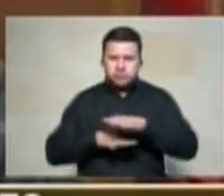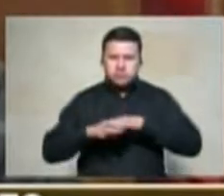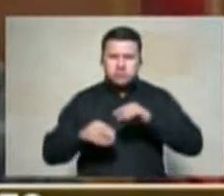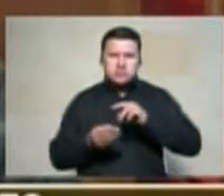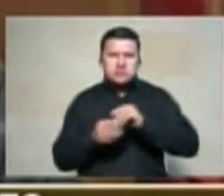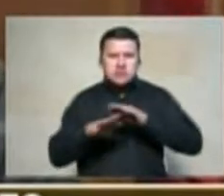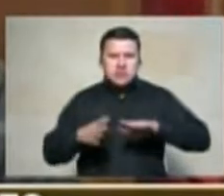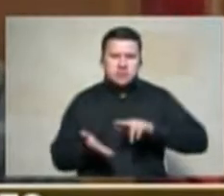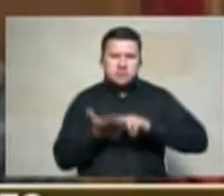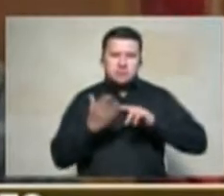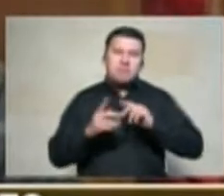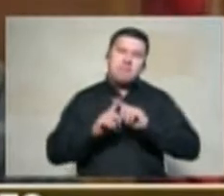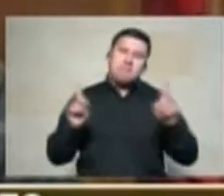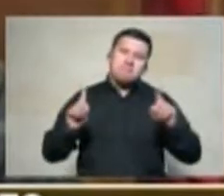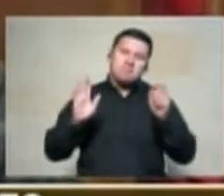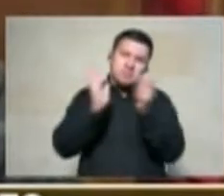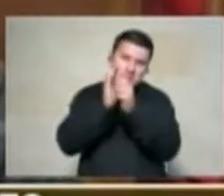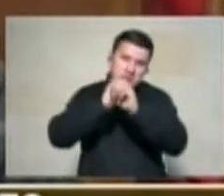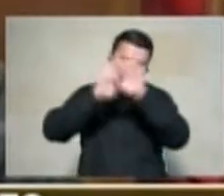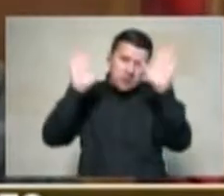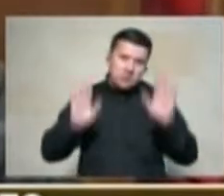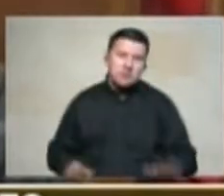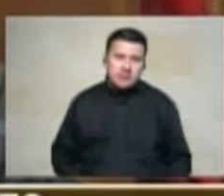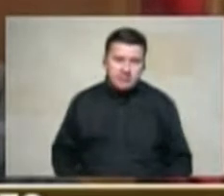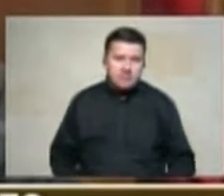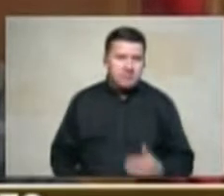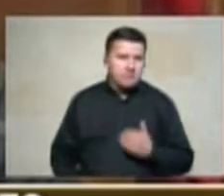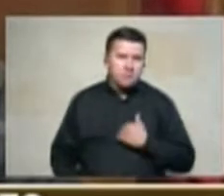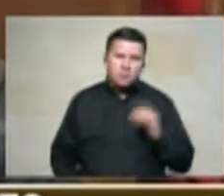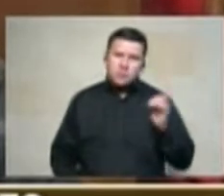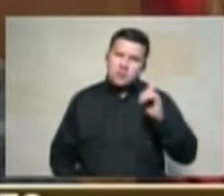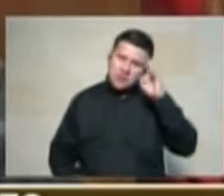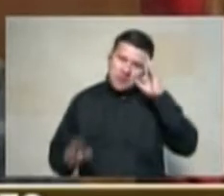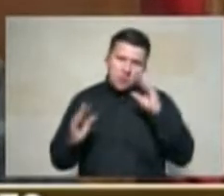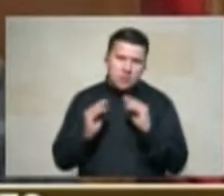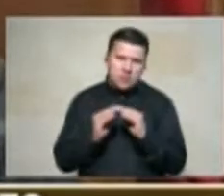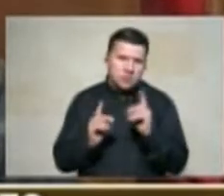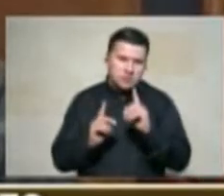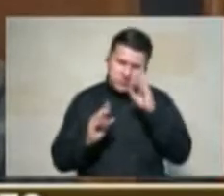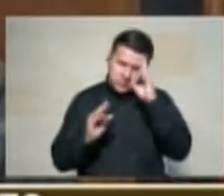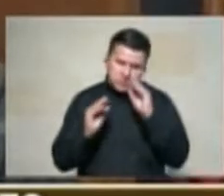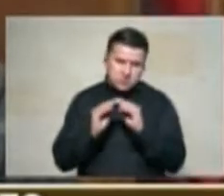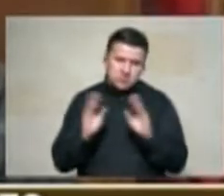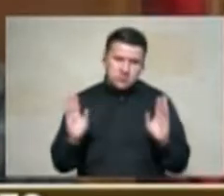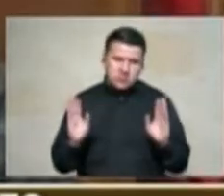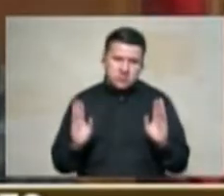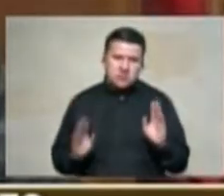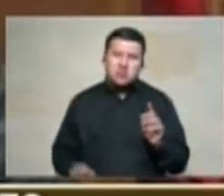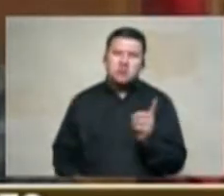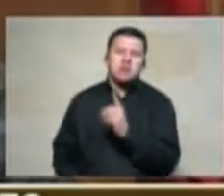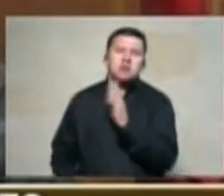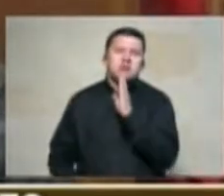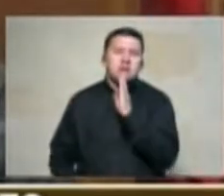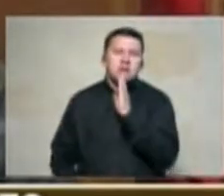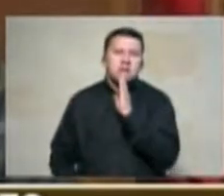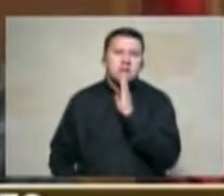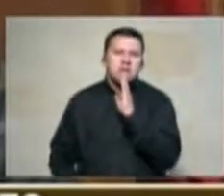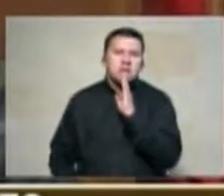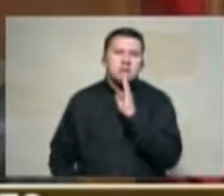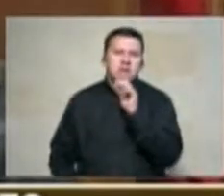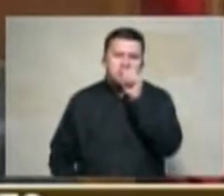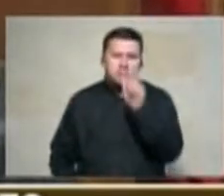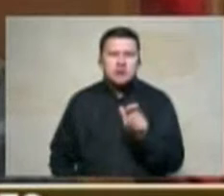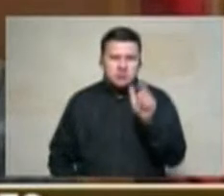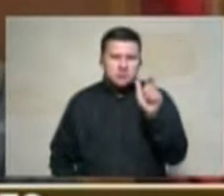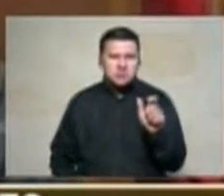claro también que no estoy de acuerdo a que los segundos ocupantes de buena fe